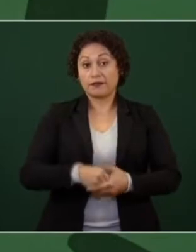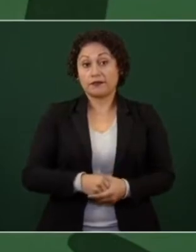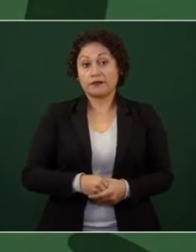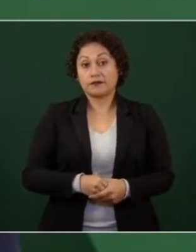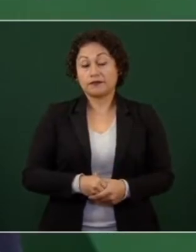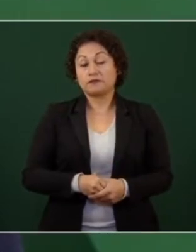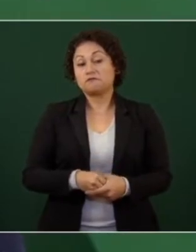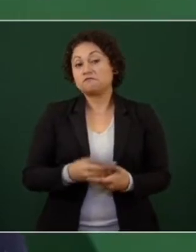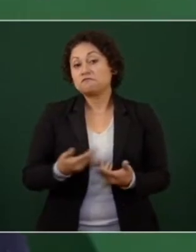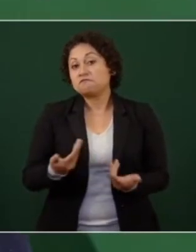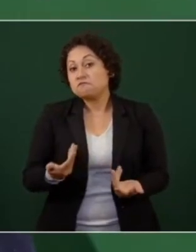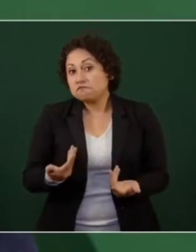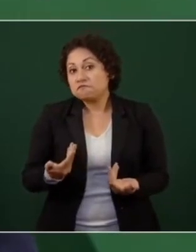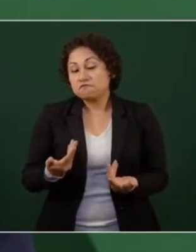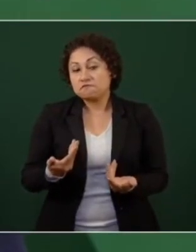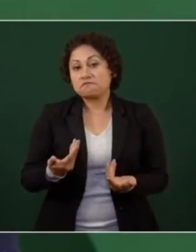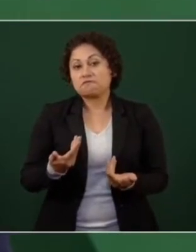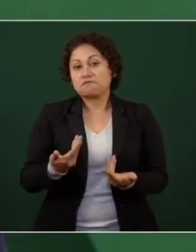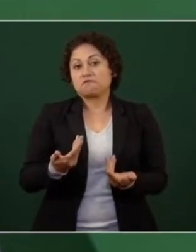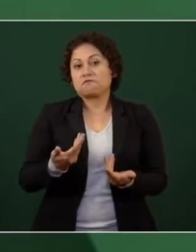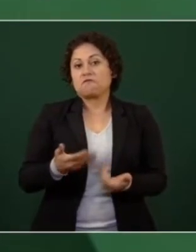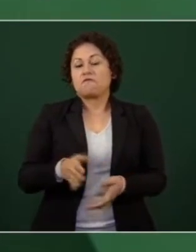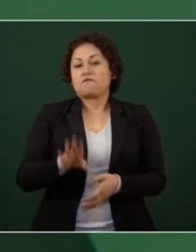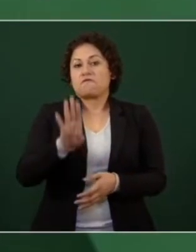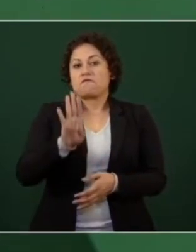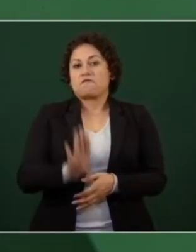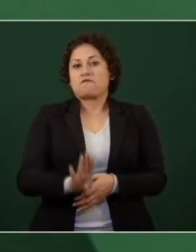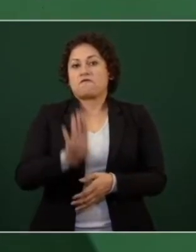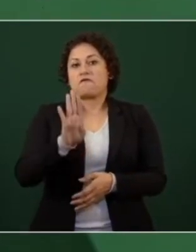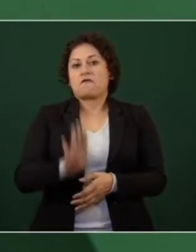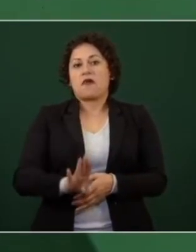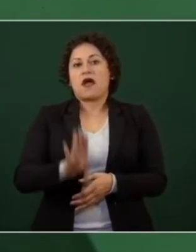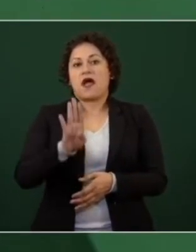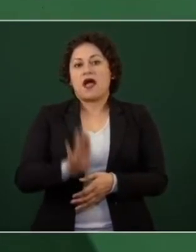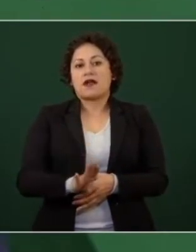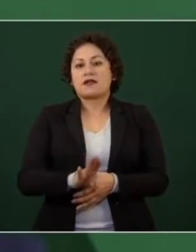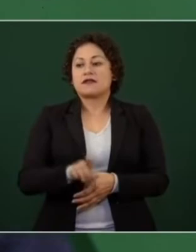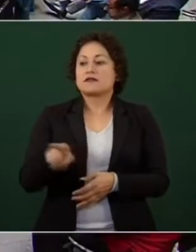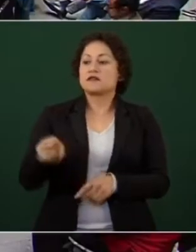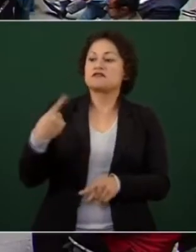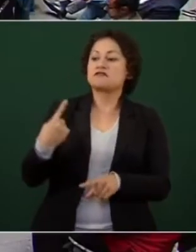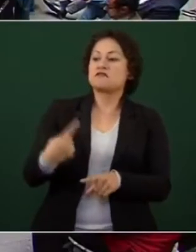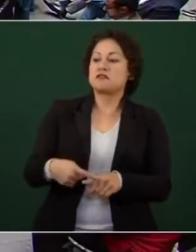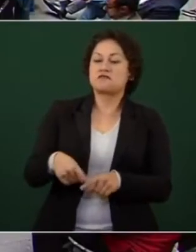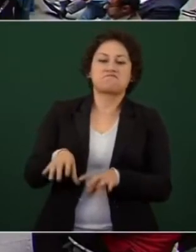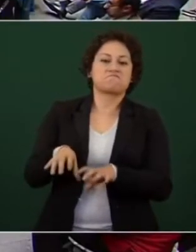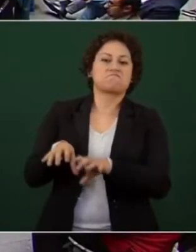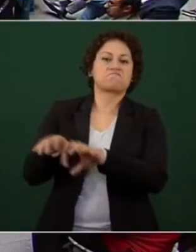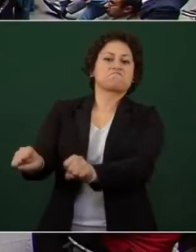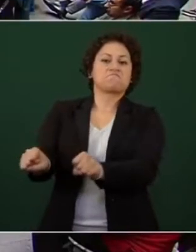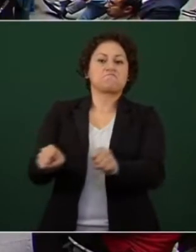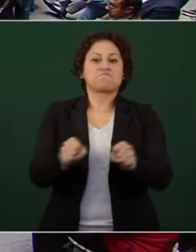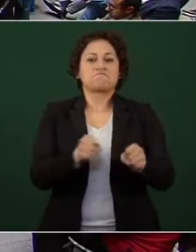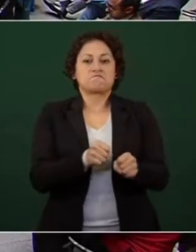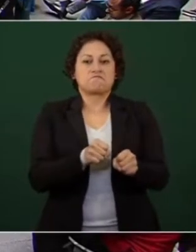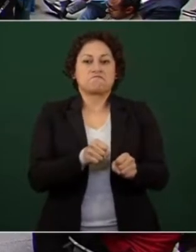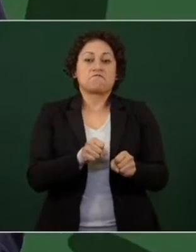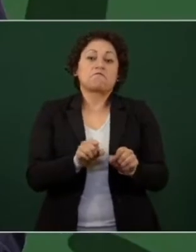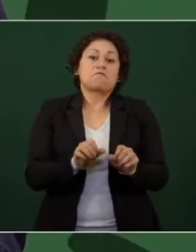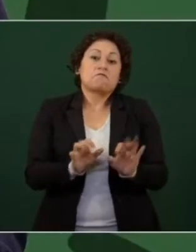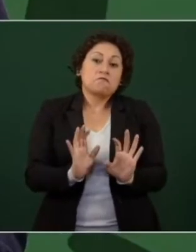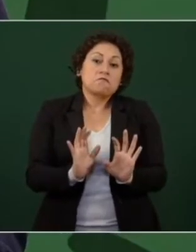supuestamente daban con los autores intelectuales mediante la tortura